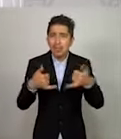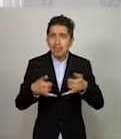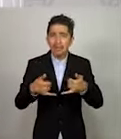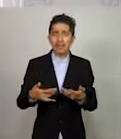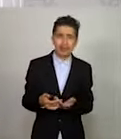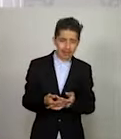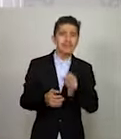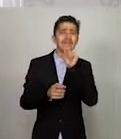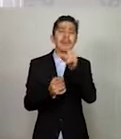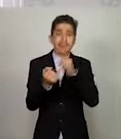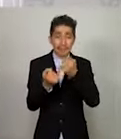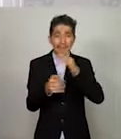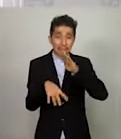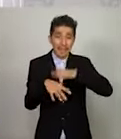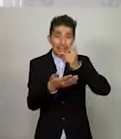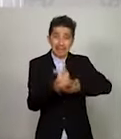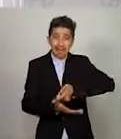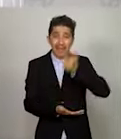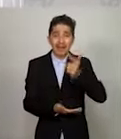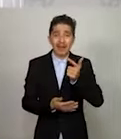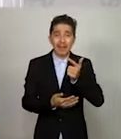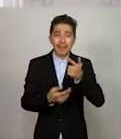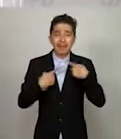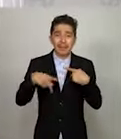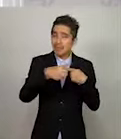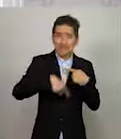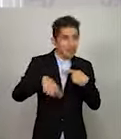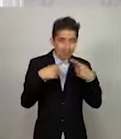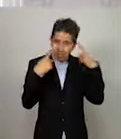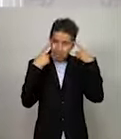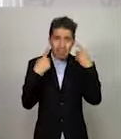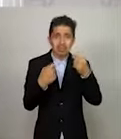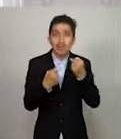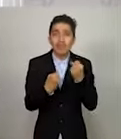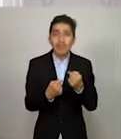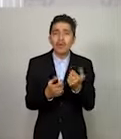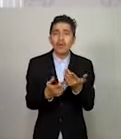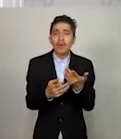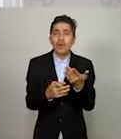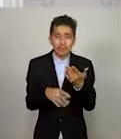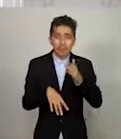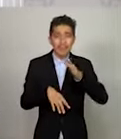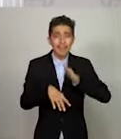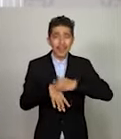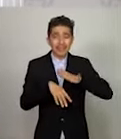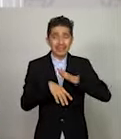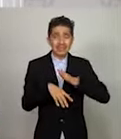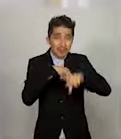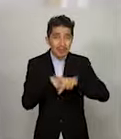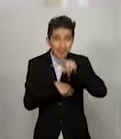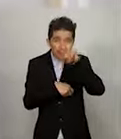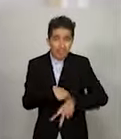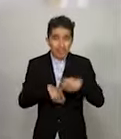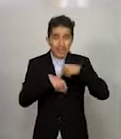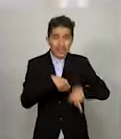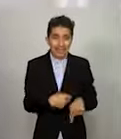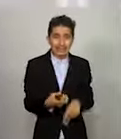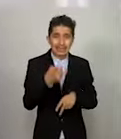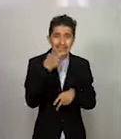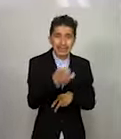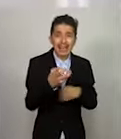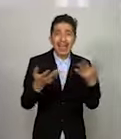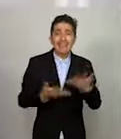que no hemos podido conscientizar a todo mundo de que es de altamente riesgoso